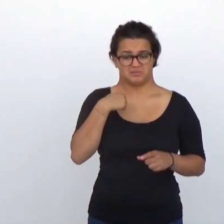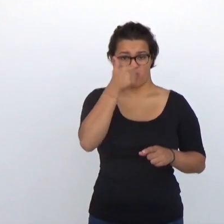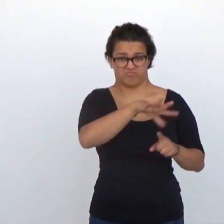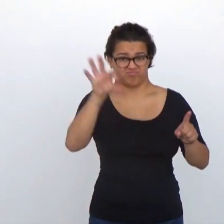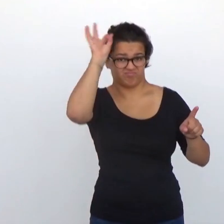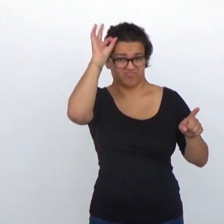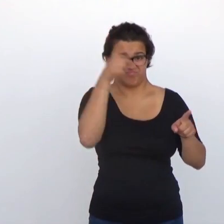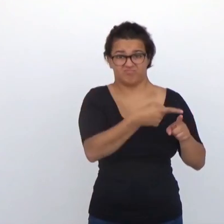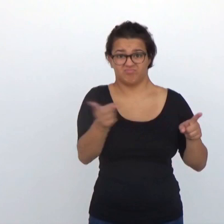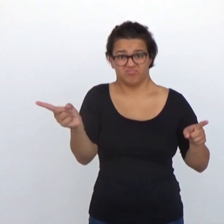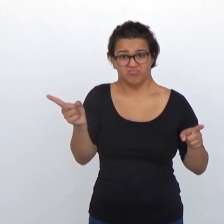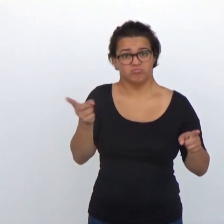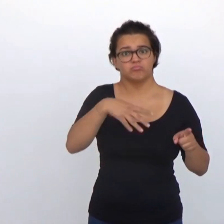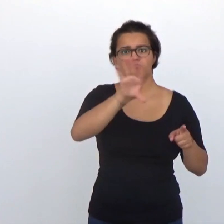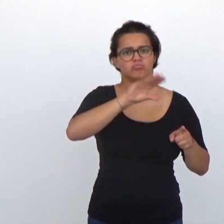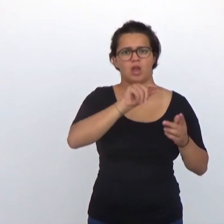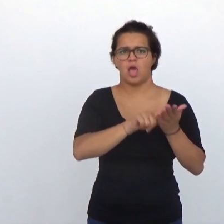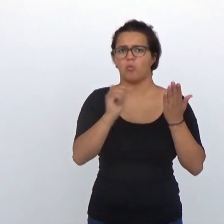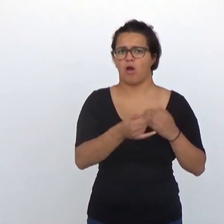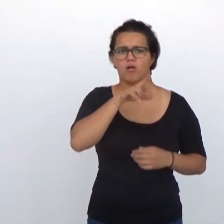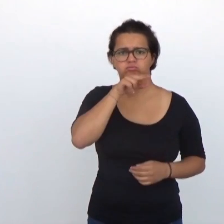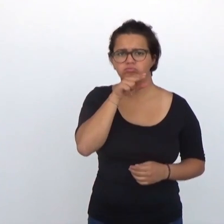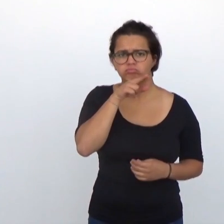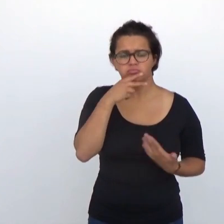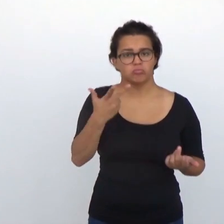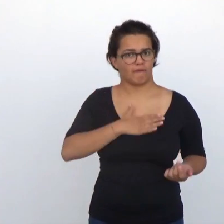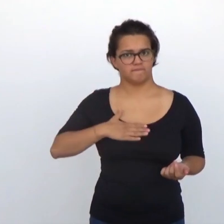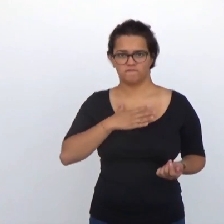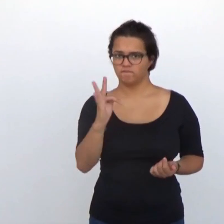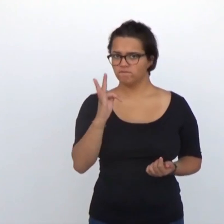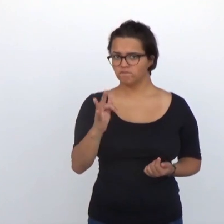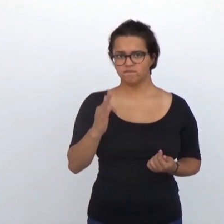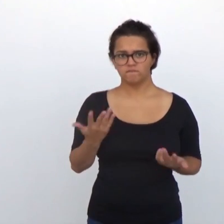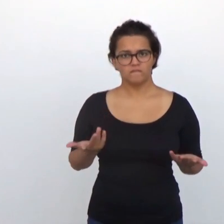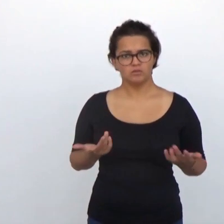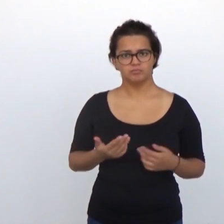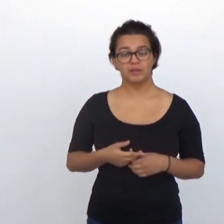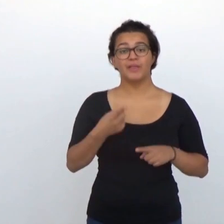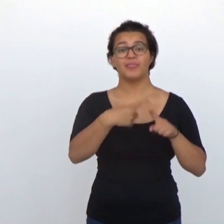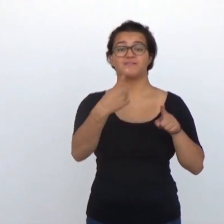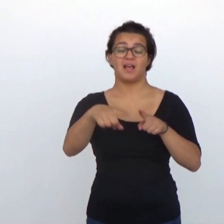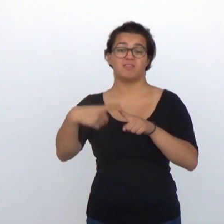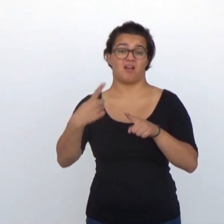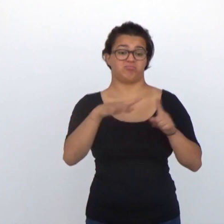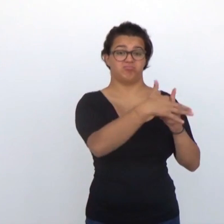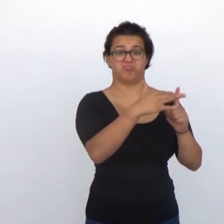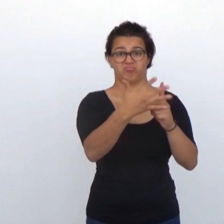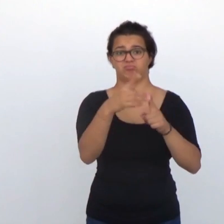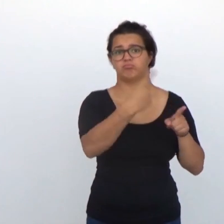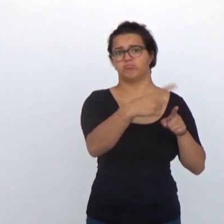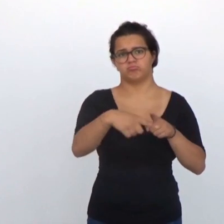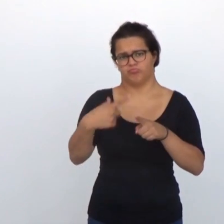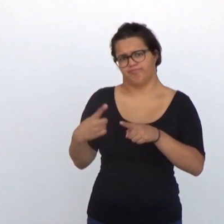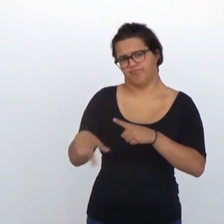nivel de éxito en el reconocimiento y la comprensión del lenguaje hablado realmente satisfactorio. Las diferencias entre casos son muy notables.